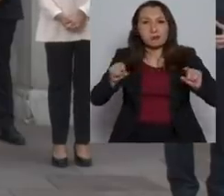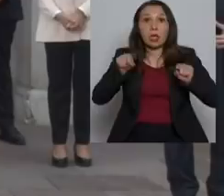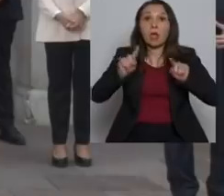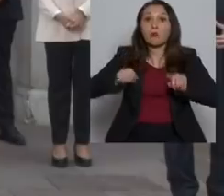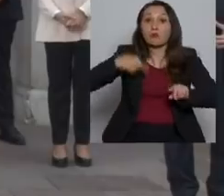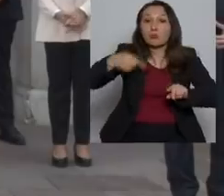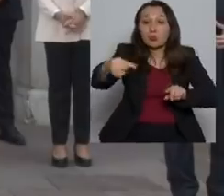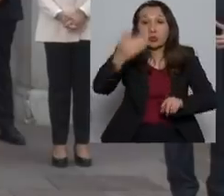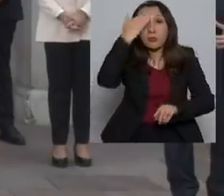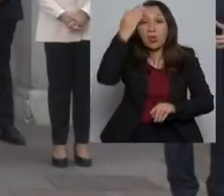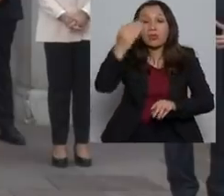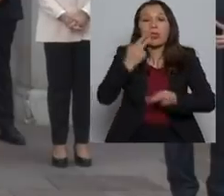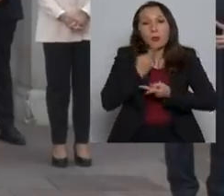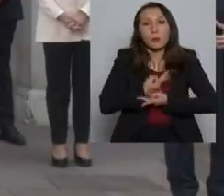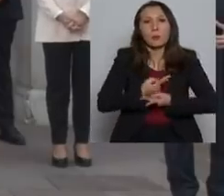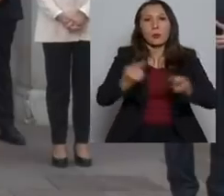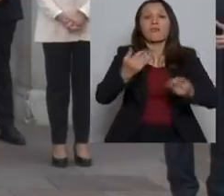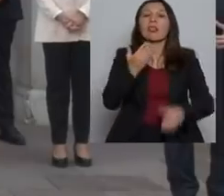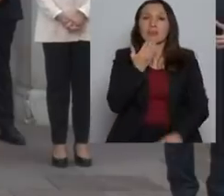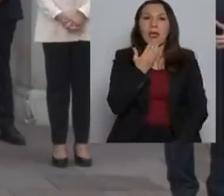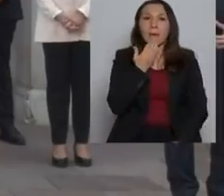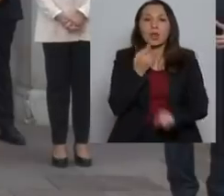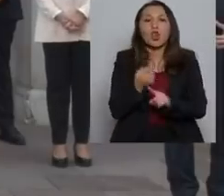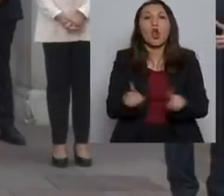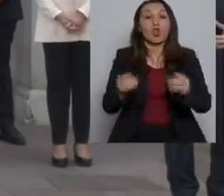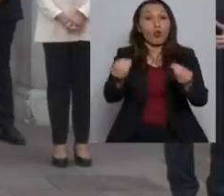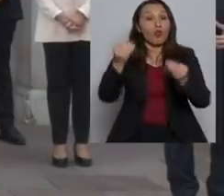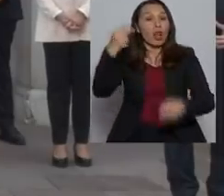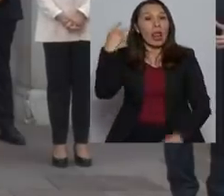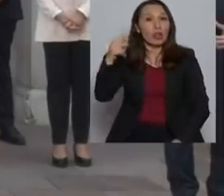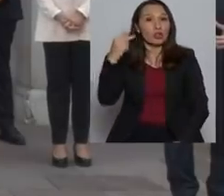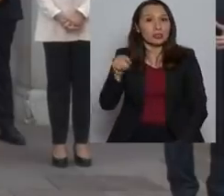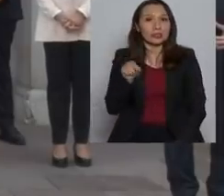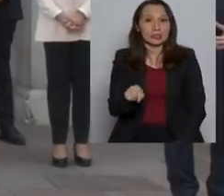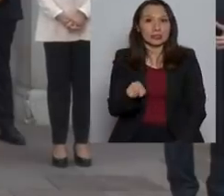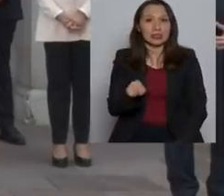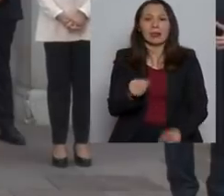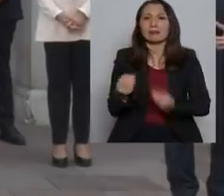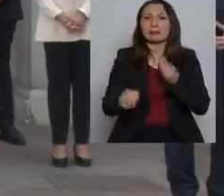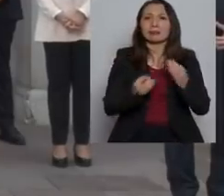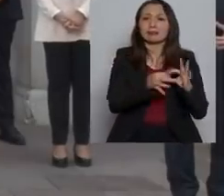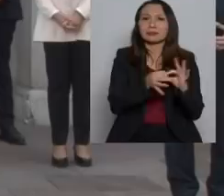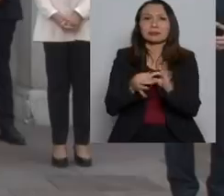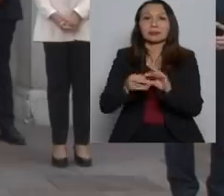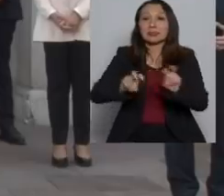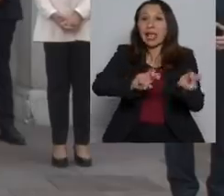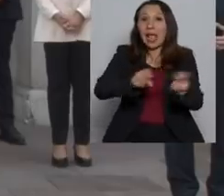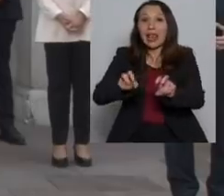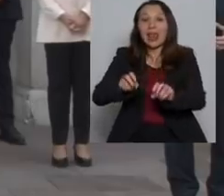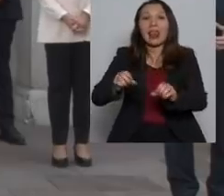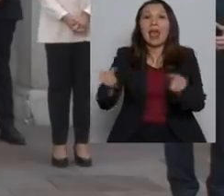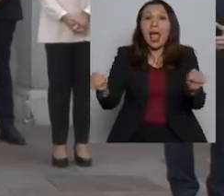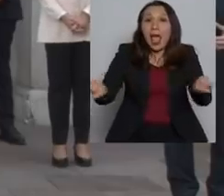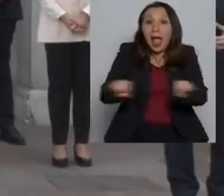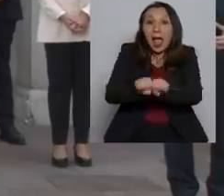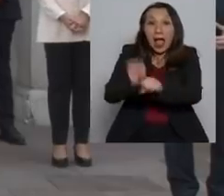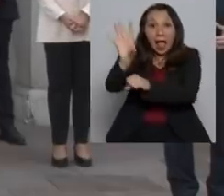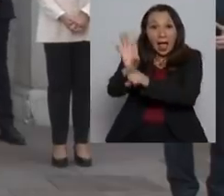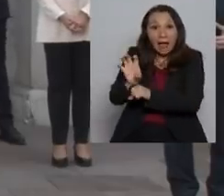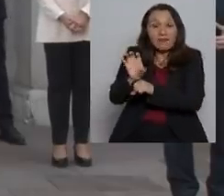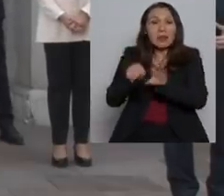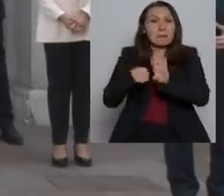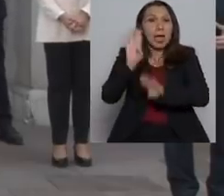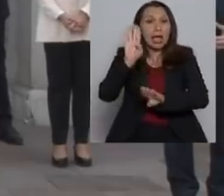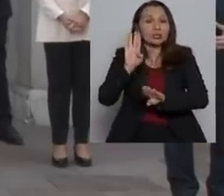días, daremos a conocer también otra buena noticia y es que los canales de cable, en su gran